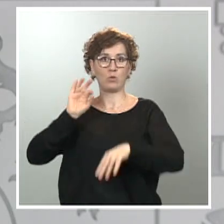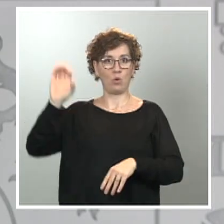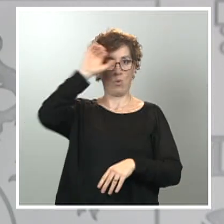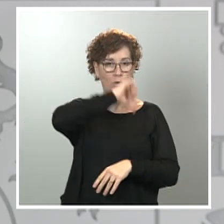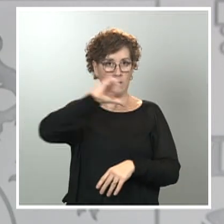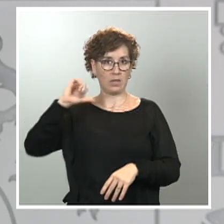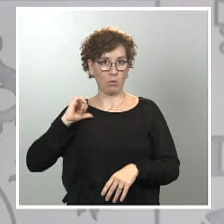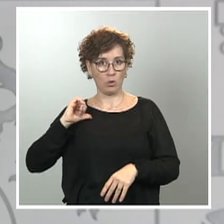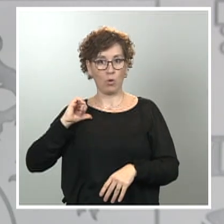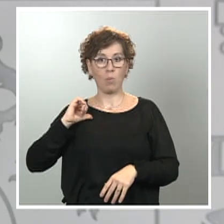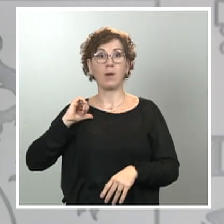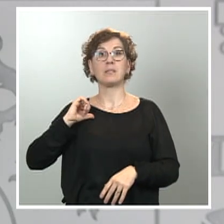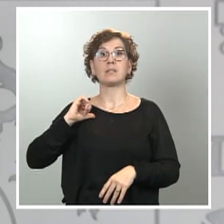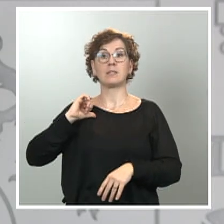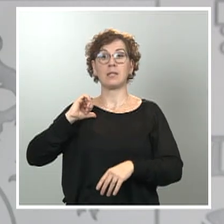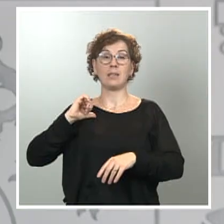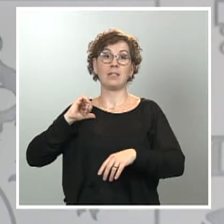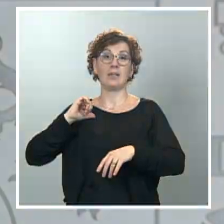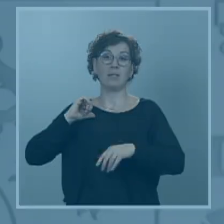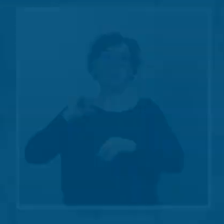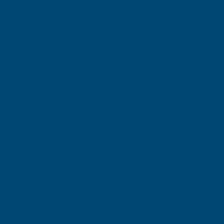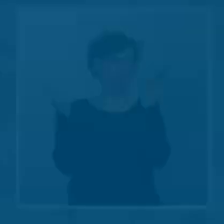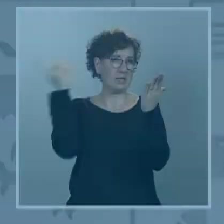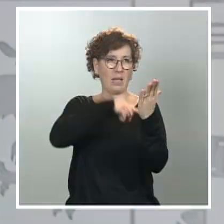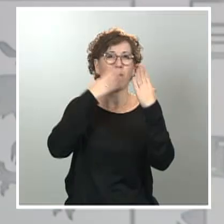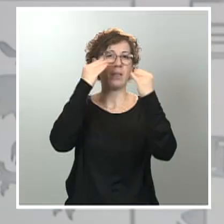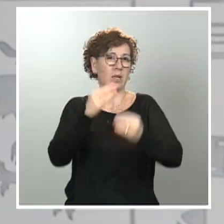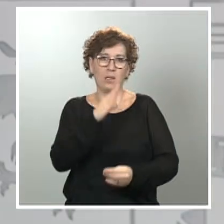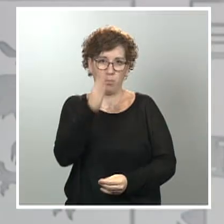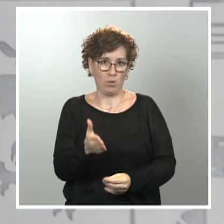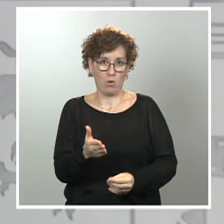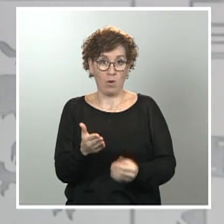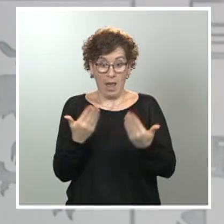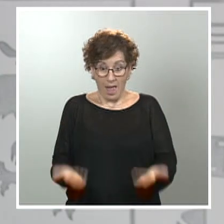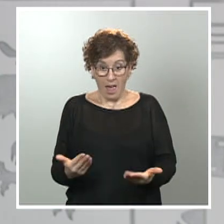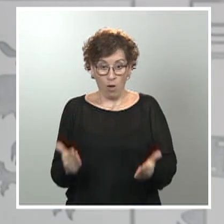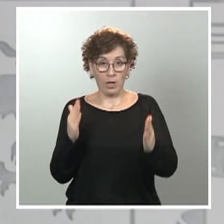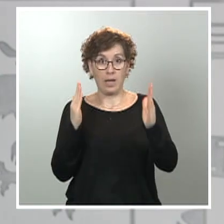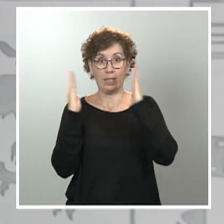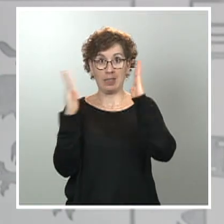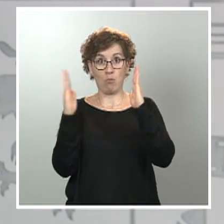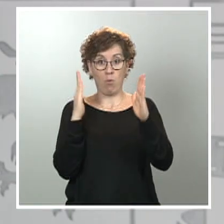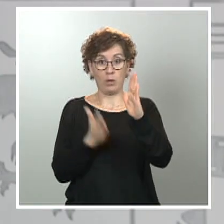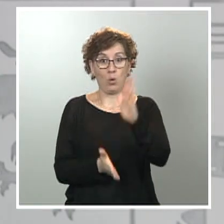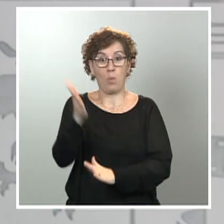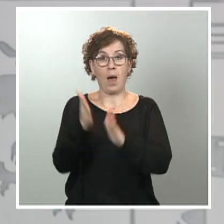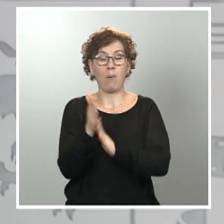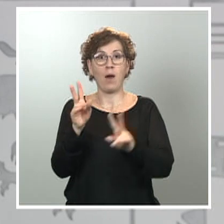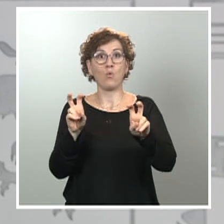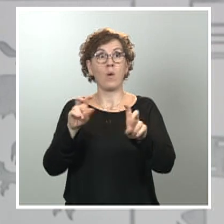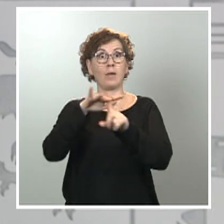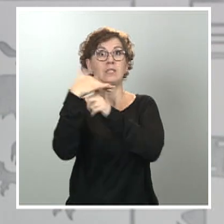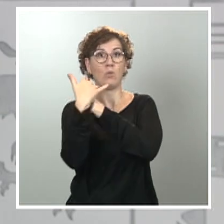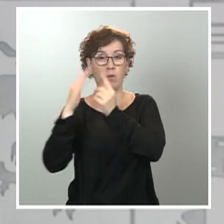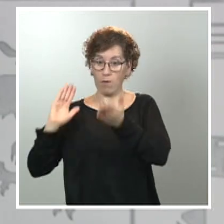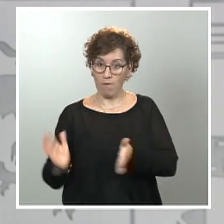aceptación por parte de la autoridad delegada, en este caso del Ministerio de Sanidad. En esta etapa de desescalada, de transición hacia esa nueva normalidad, viene